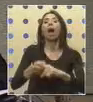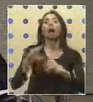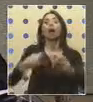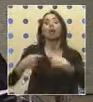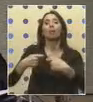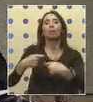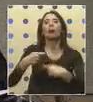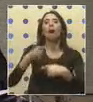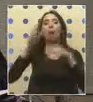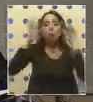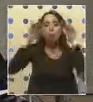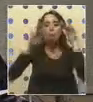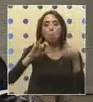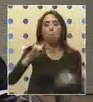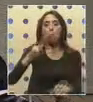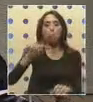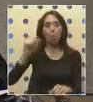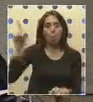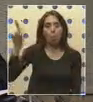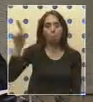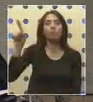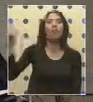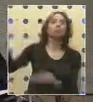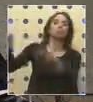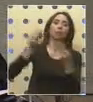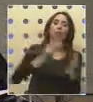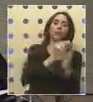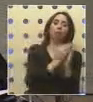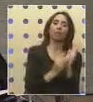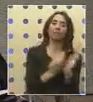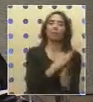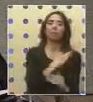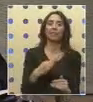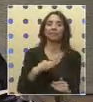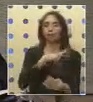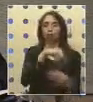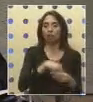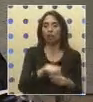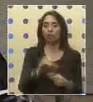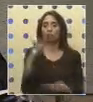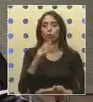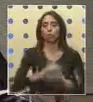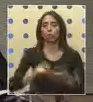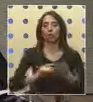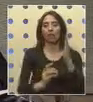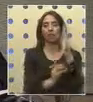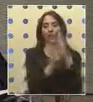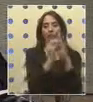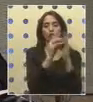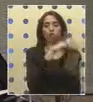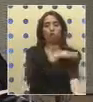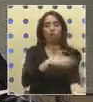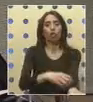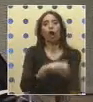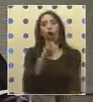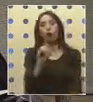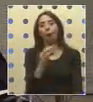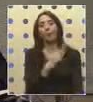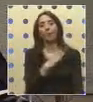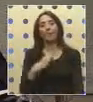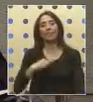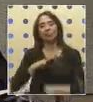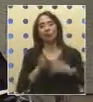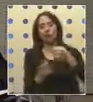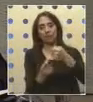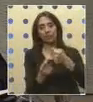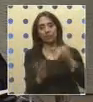de las Termas del Flaco y para que remita a todos los antecedentes enviados por el Ministerio del Interior y o Subsecretaría de Desarrollo Regional y o Ministerio de Hacienda acompañando